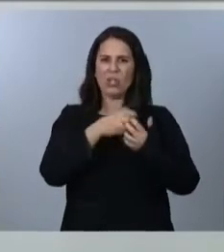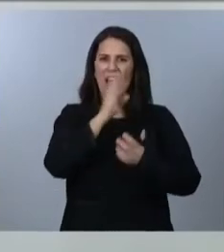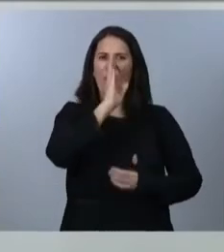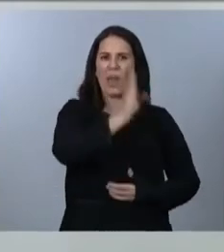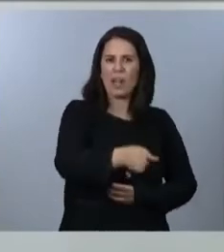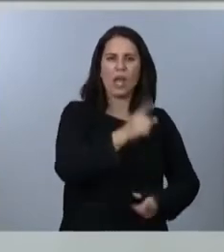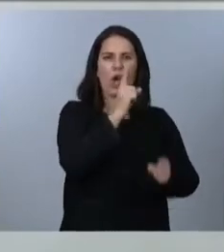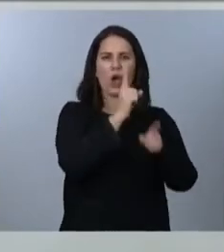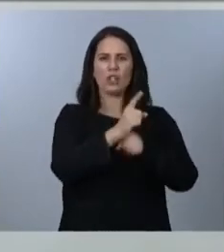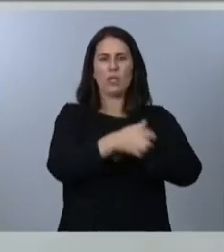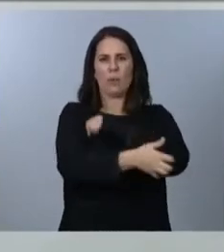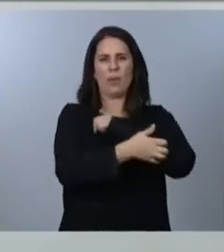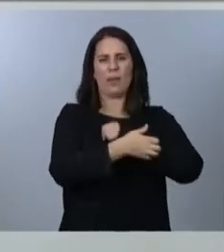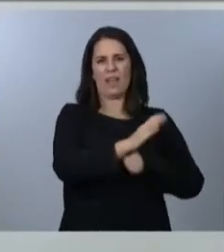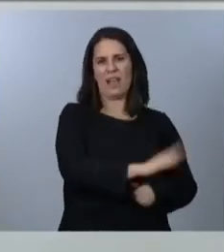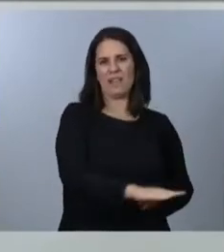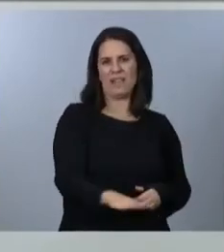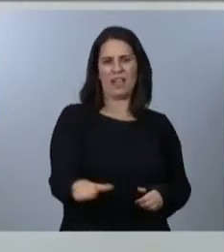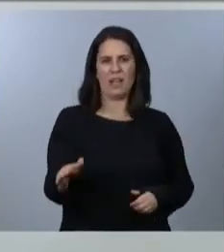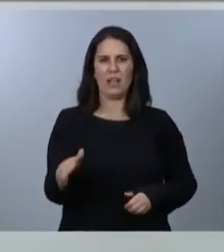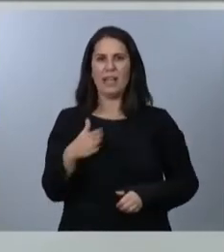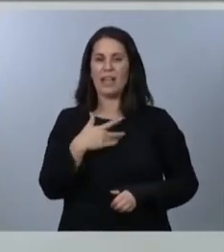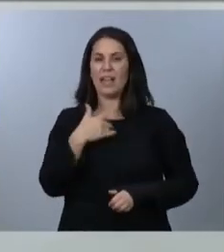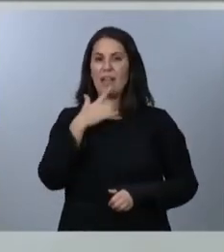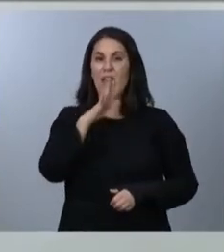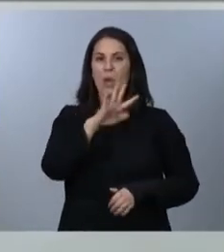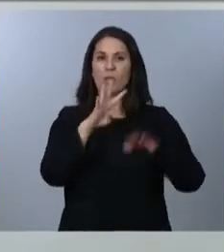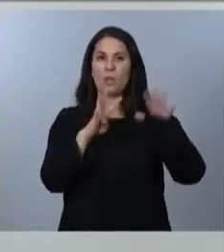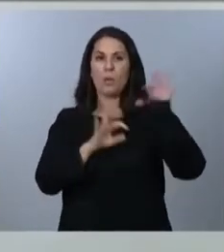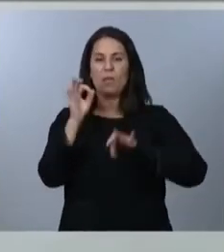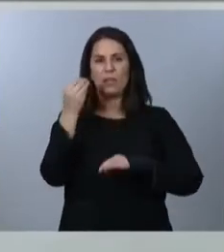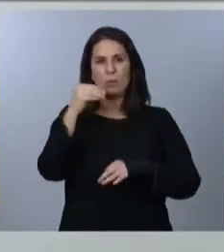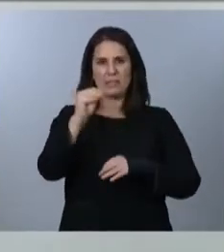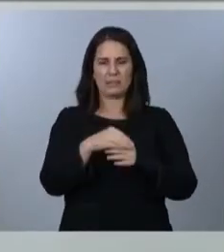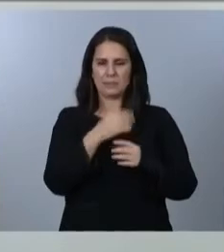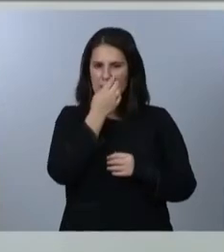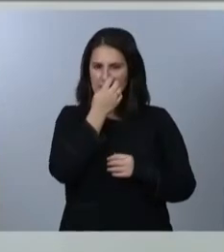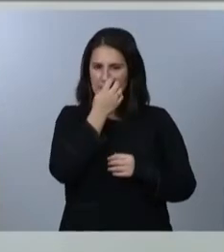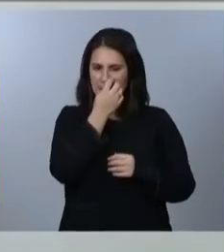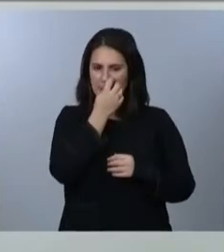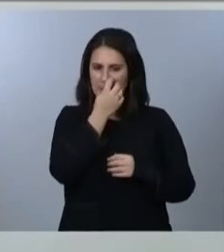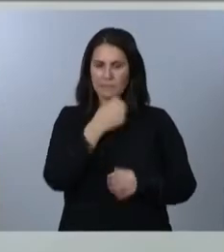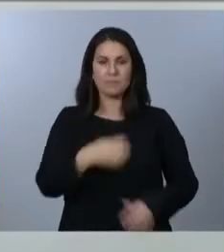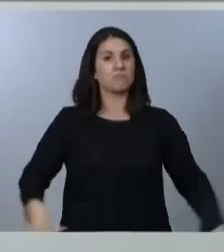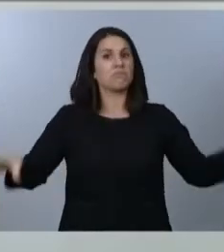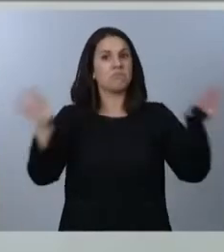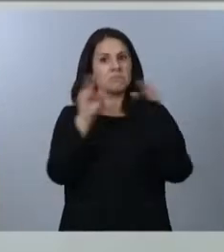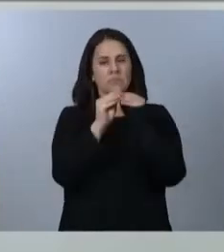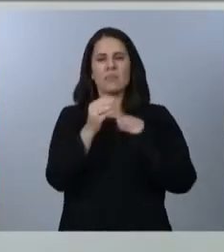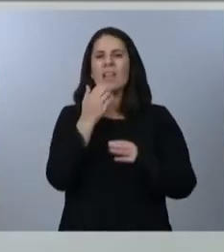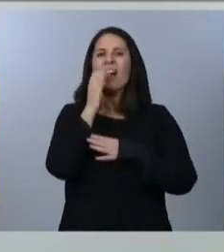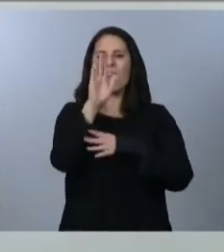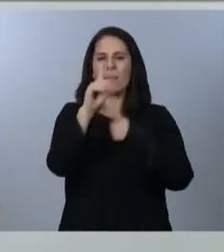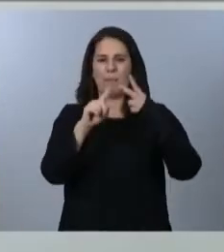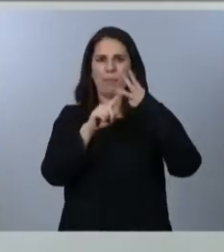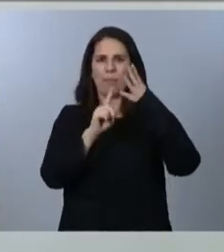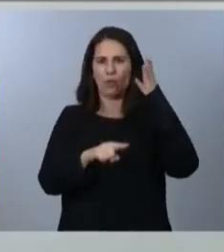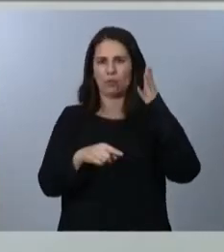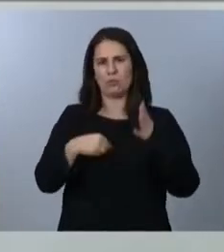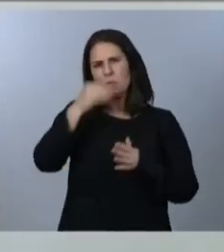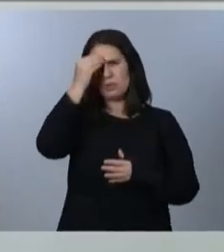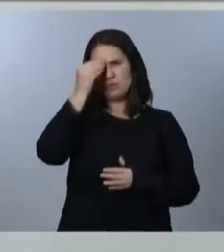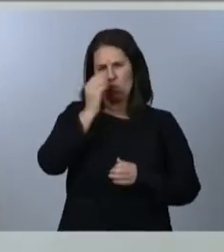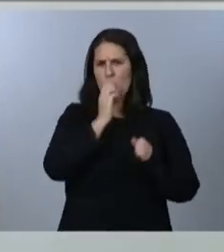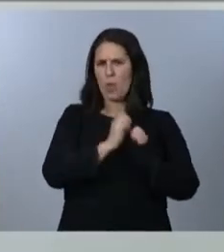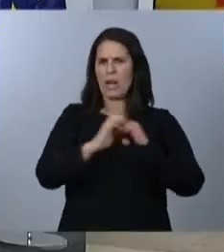infantil, es decir, un aumento del 59%. En definitiva, estos son algunos ejemplos, creo que contundentes, del firme